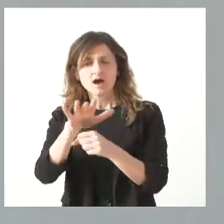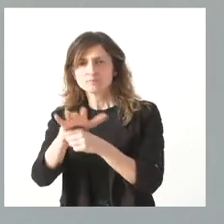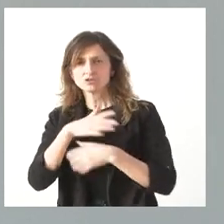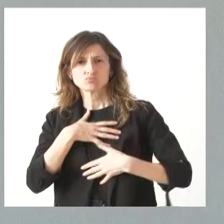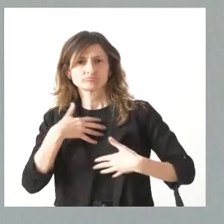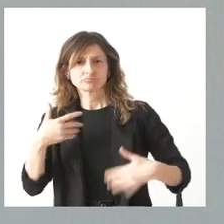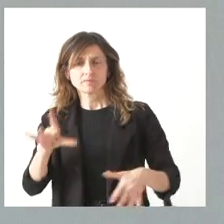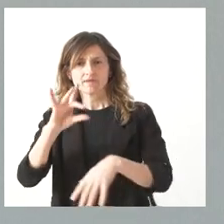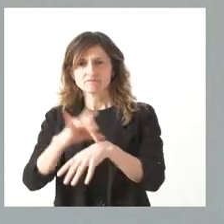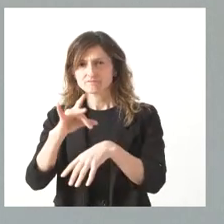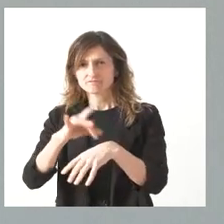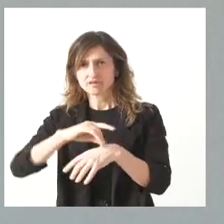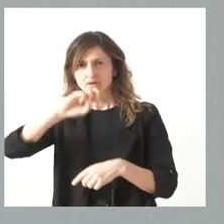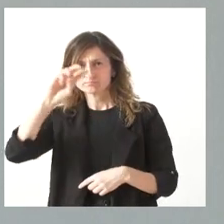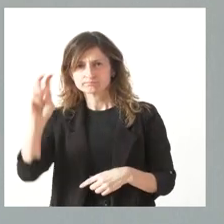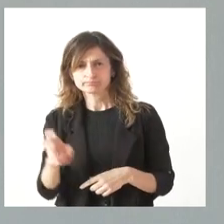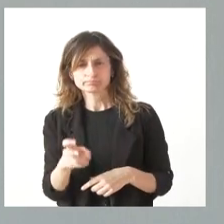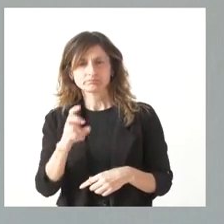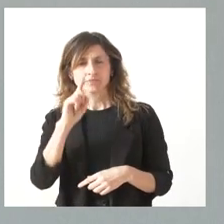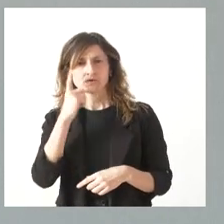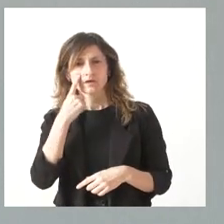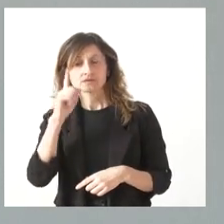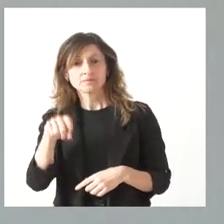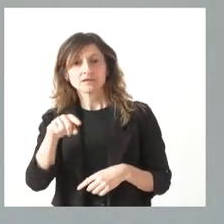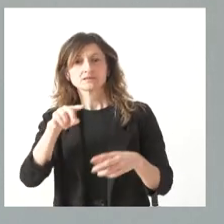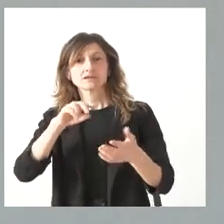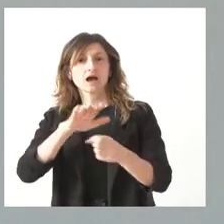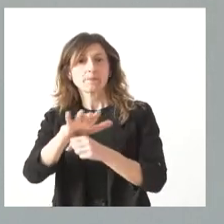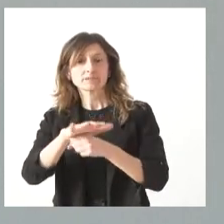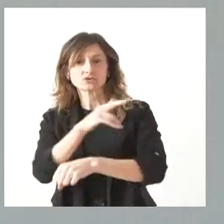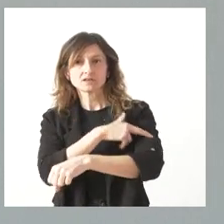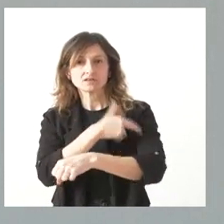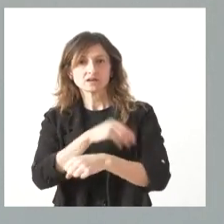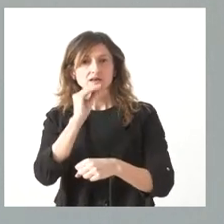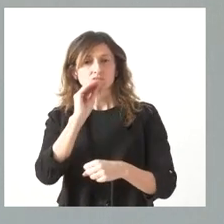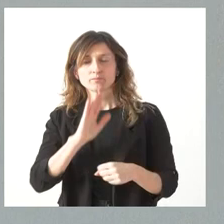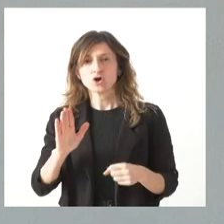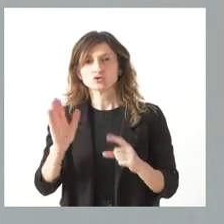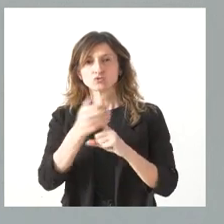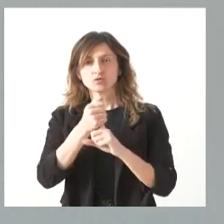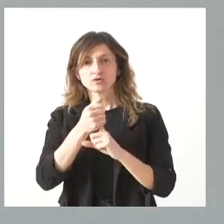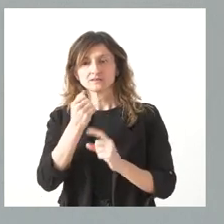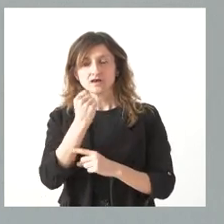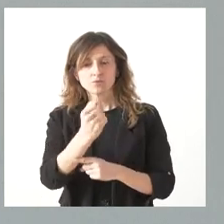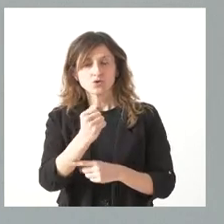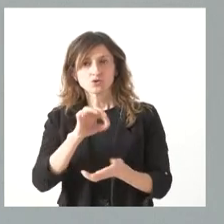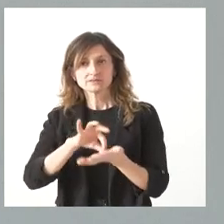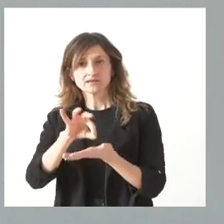de patología que podamos encontrar, incluso para el ámbito sanitario. La mejor solución siempre es reforzar los servicios